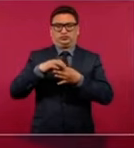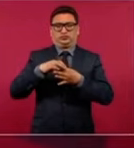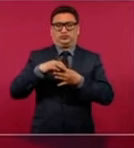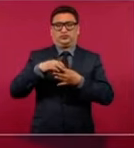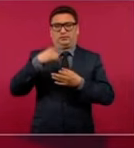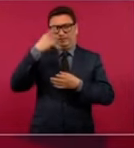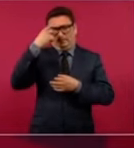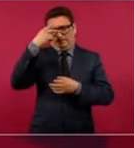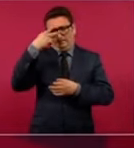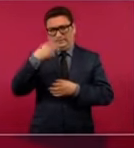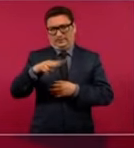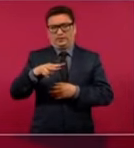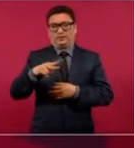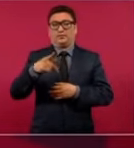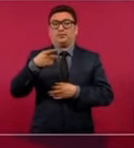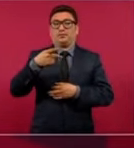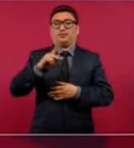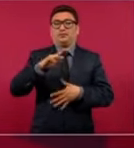fue pacto contra México.